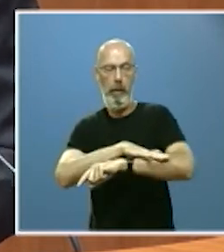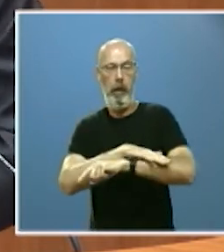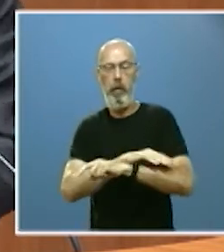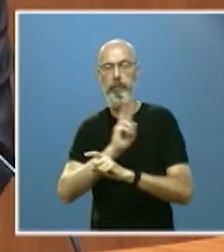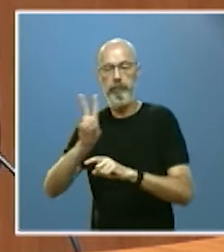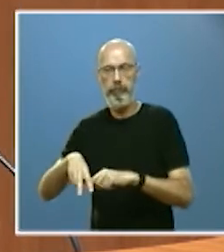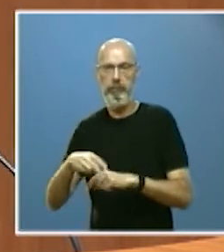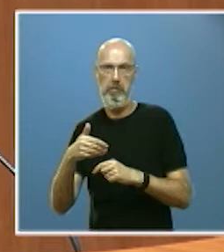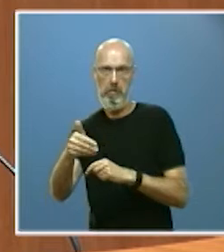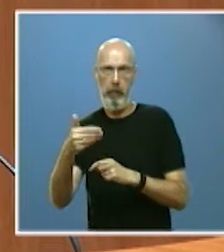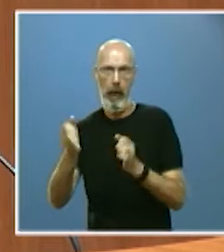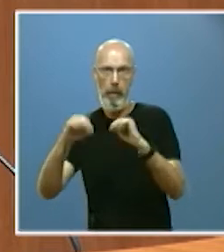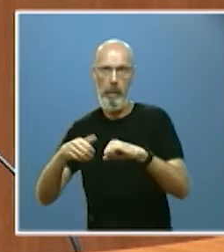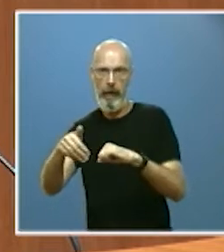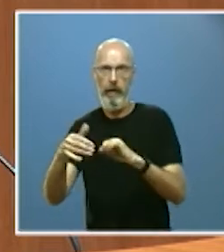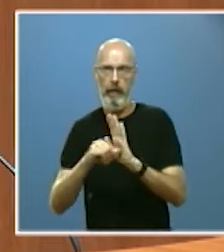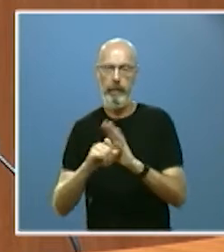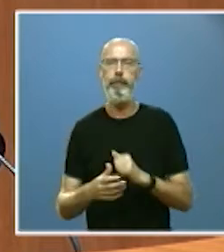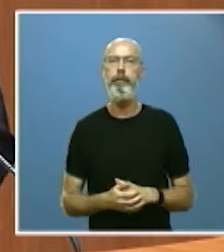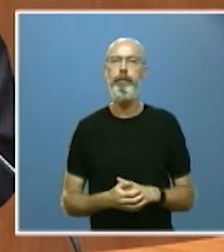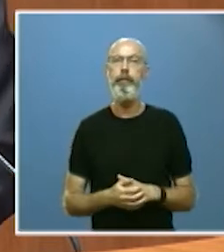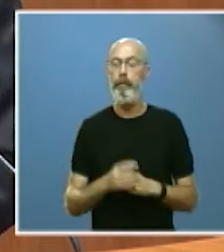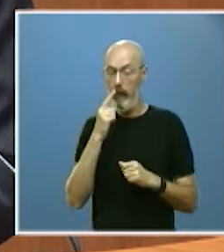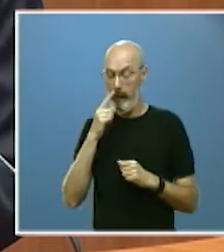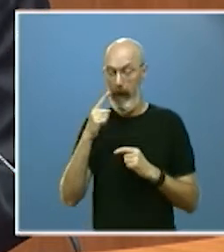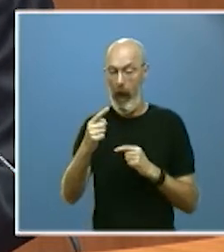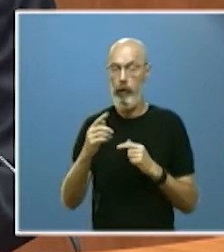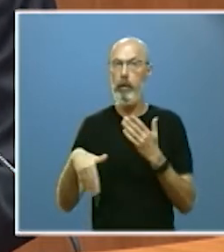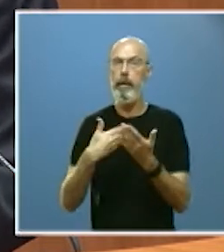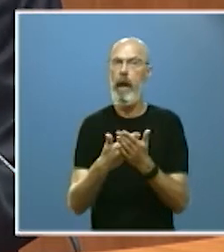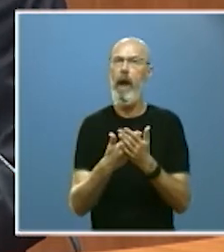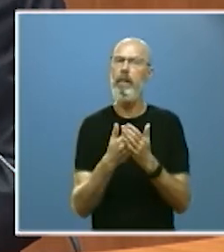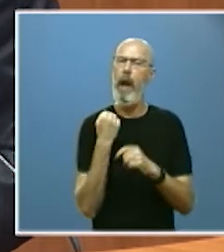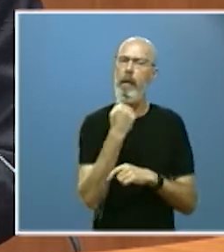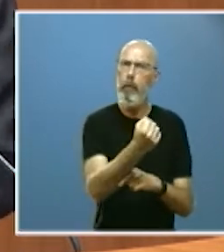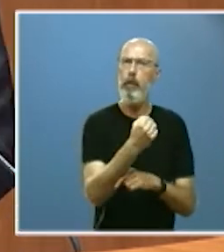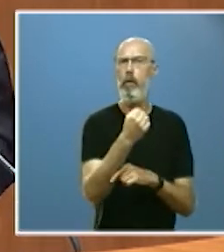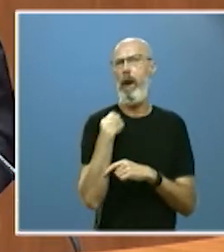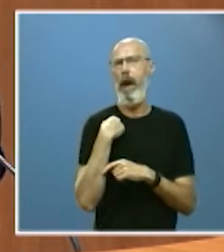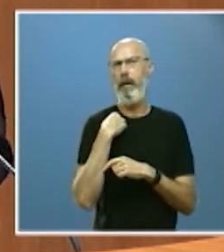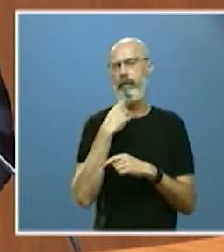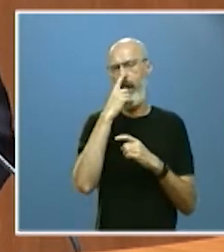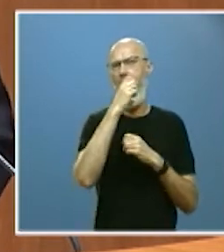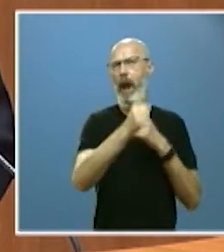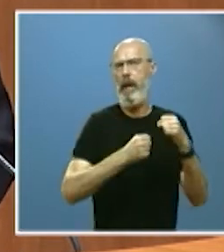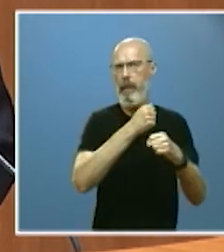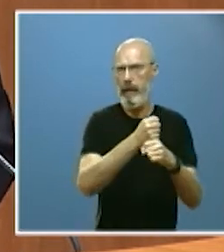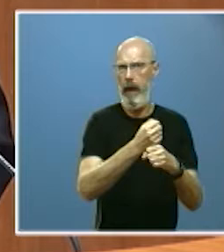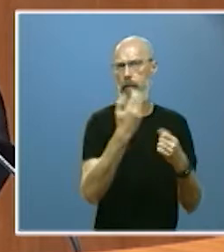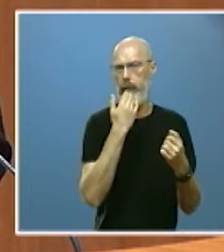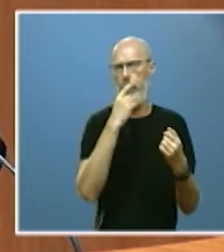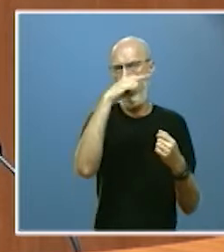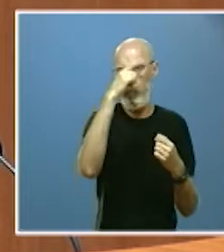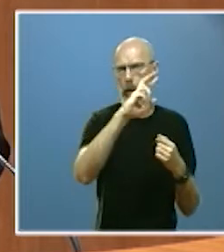En estos años hemos ido prestando apoyo a numerosas conmemoraciones históricas y culturales entre las que por ejemplo puedo